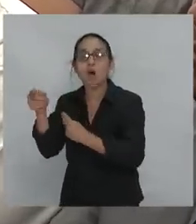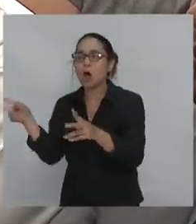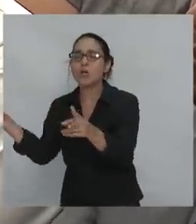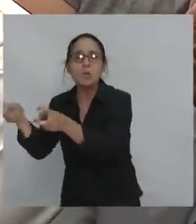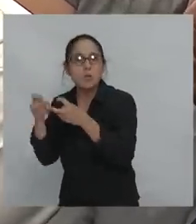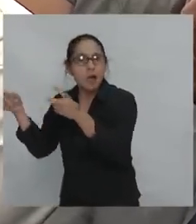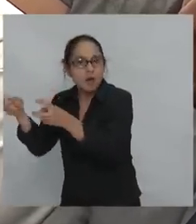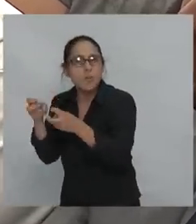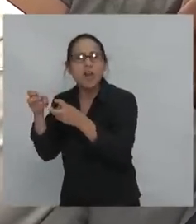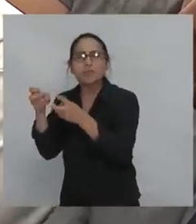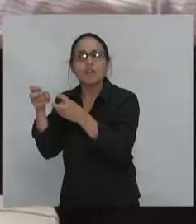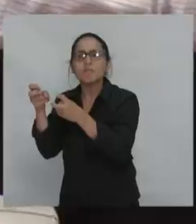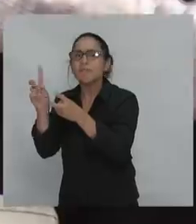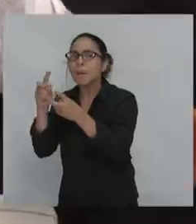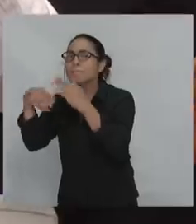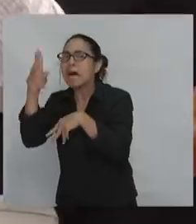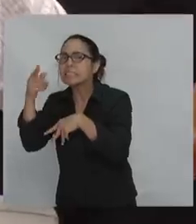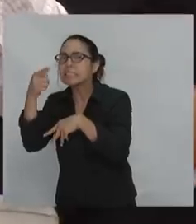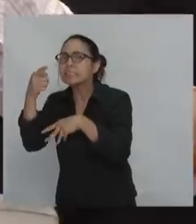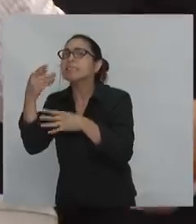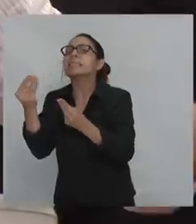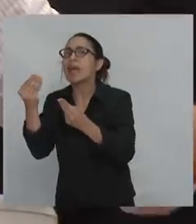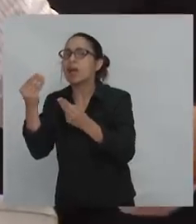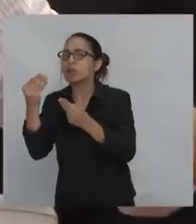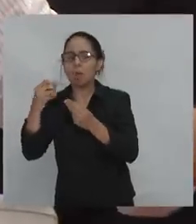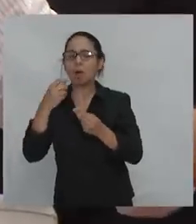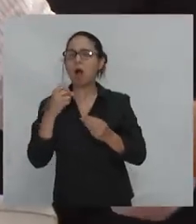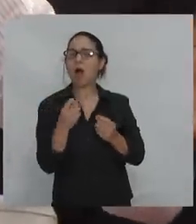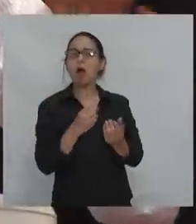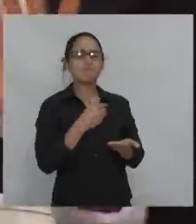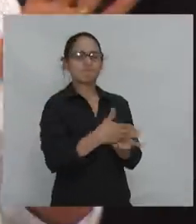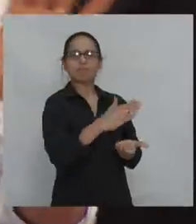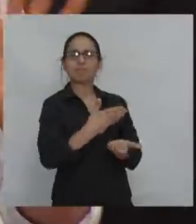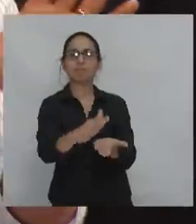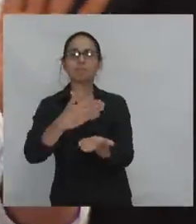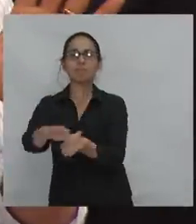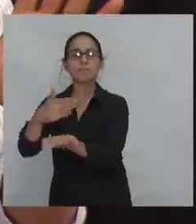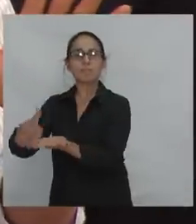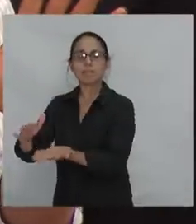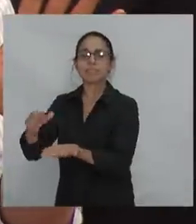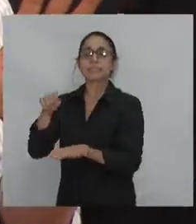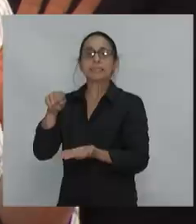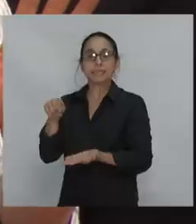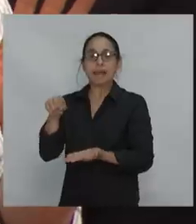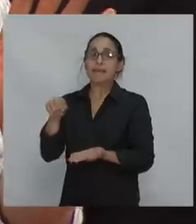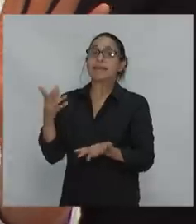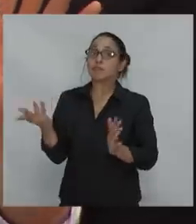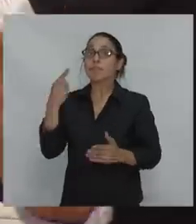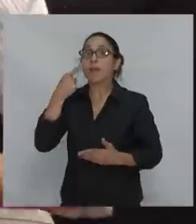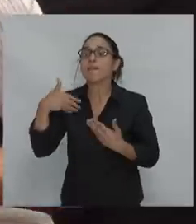rechazo emotivo de corto plazo. Y eso tiene patas cortas.